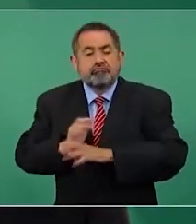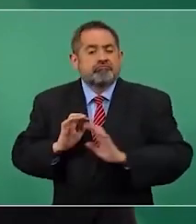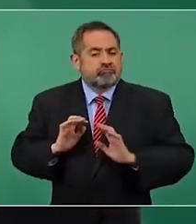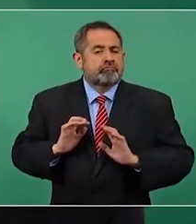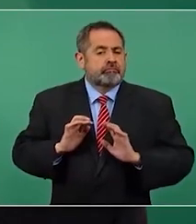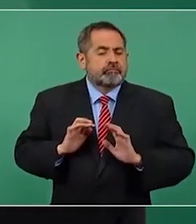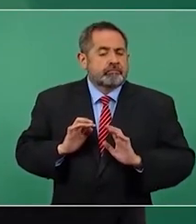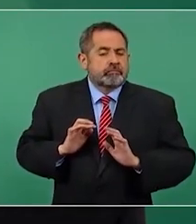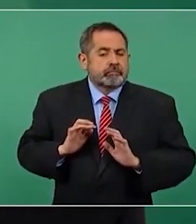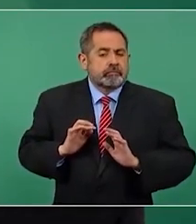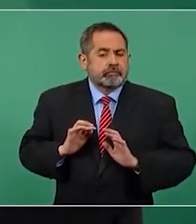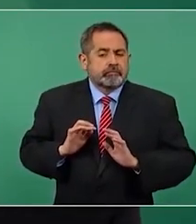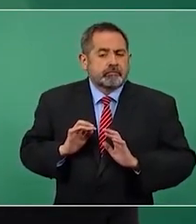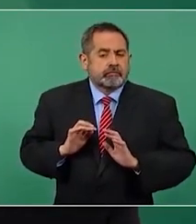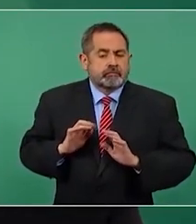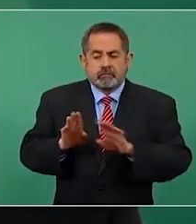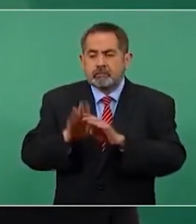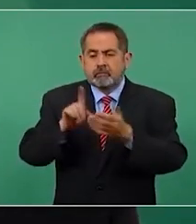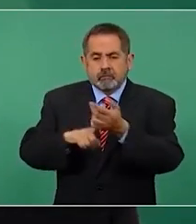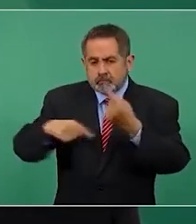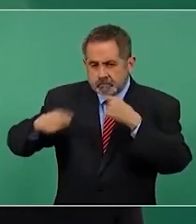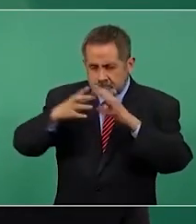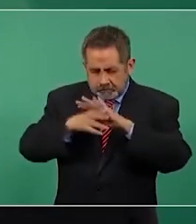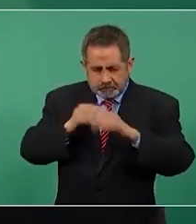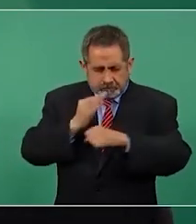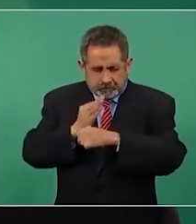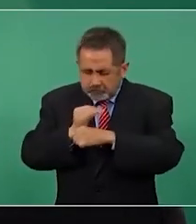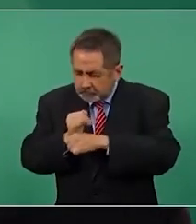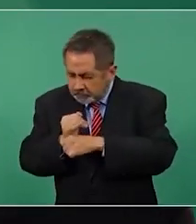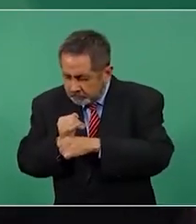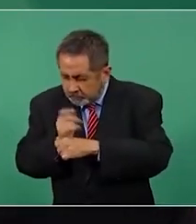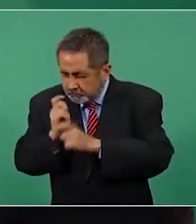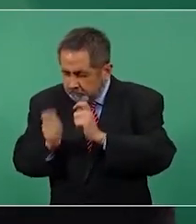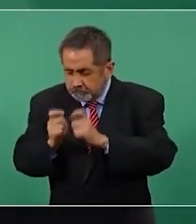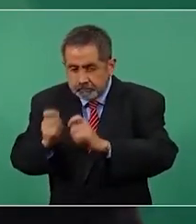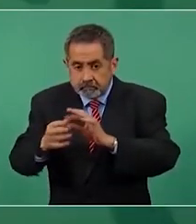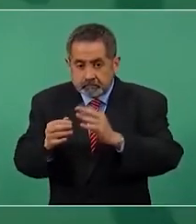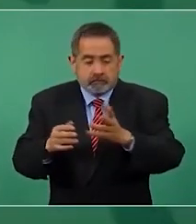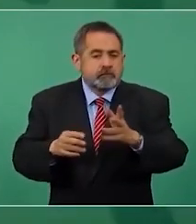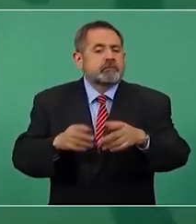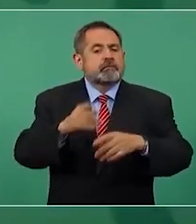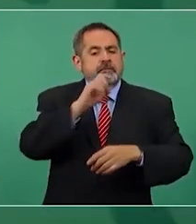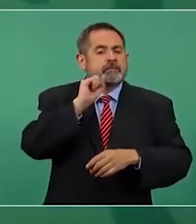que están analizando el asunto, porque además